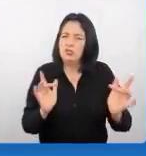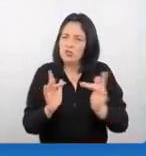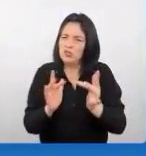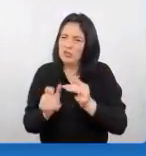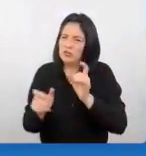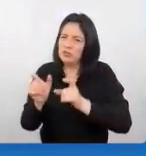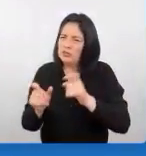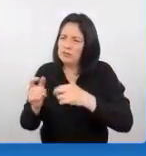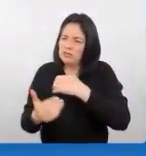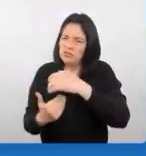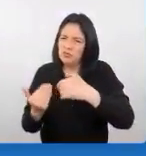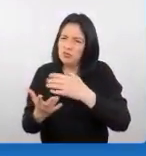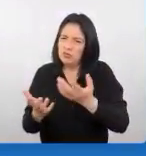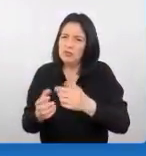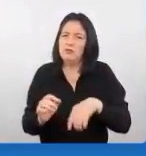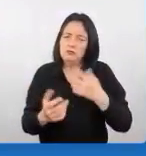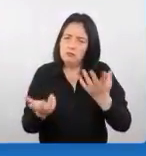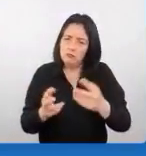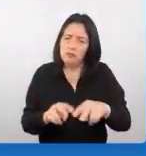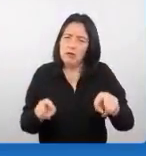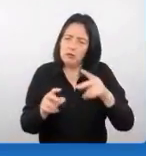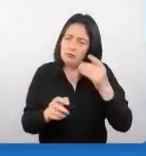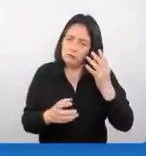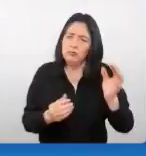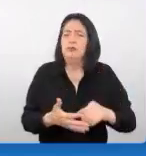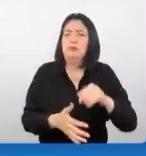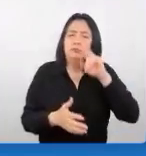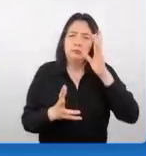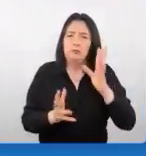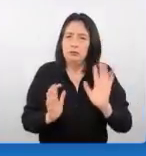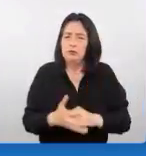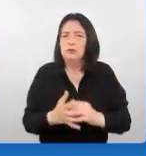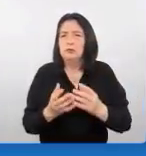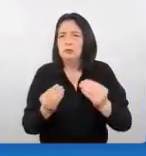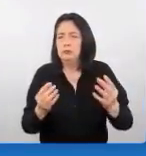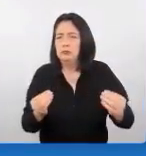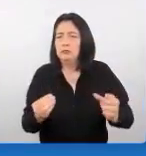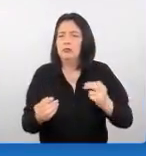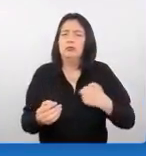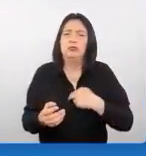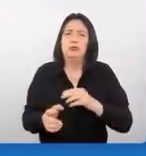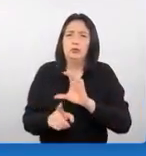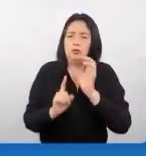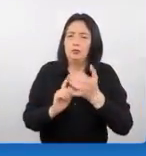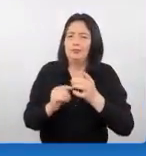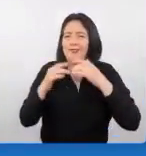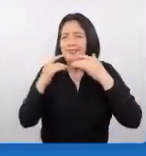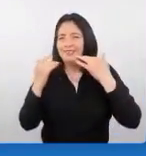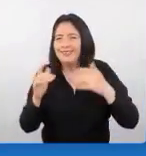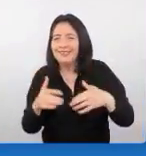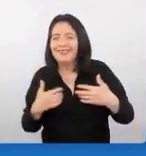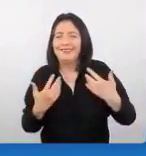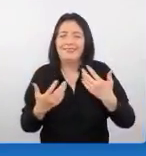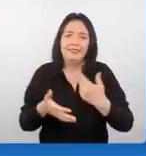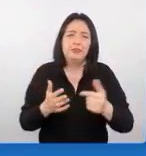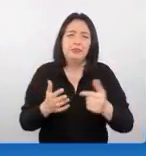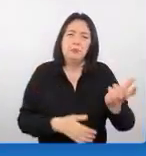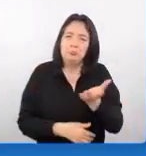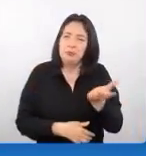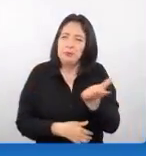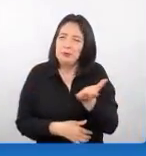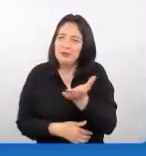que veníamos haciendo entonces nosotros como peruanos somos una cultura bastante alegre sonriente que da bienvenida